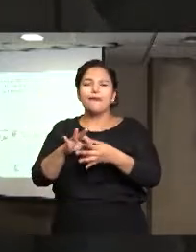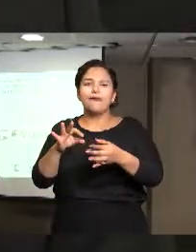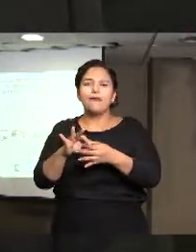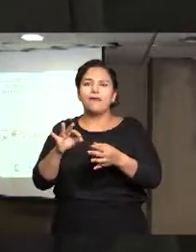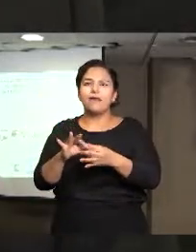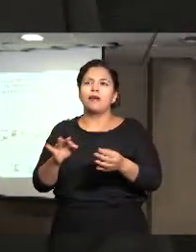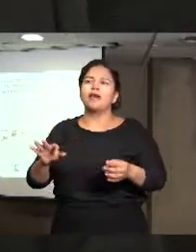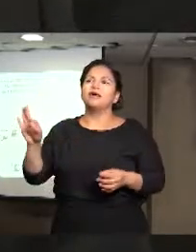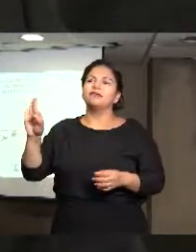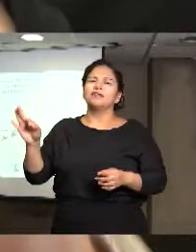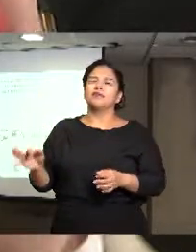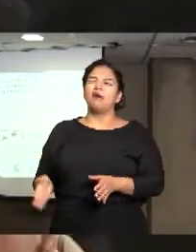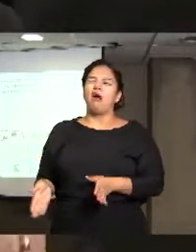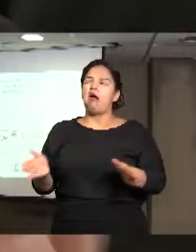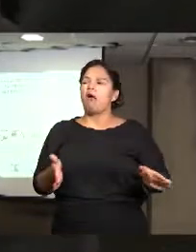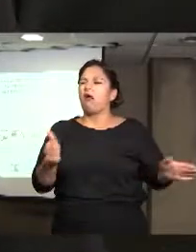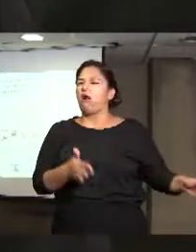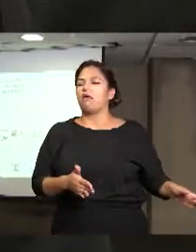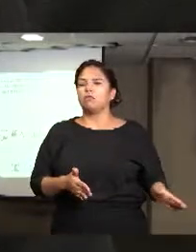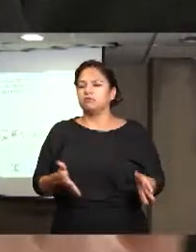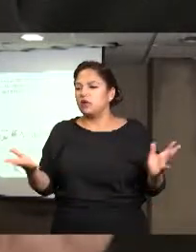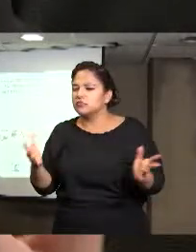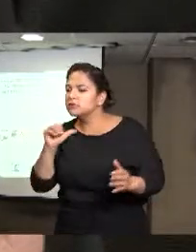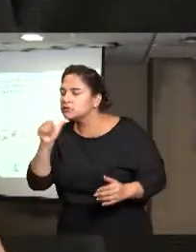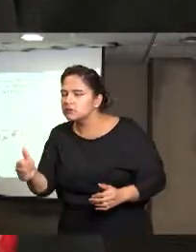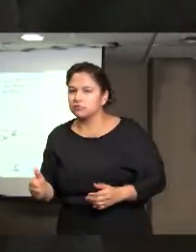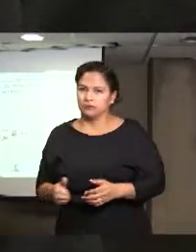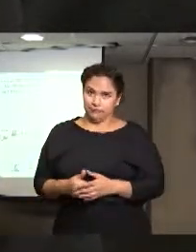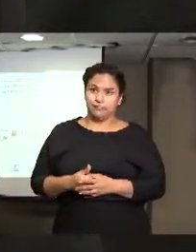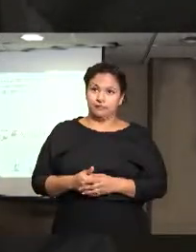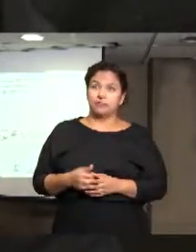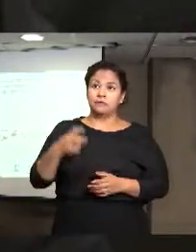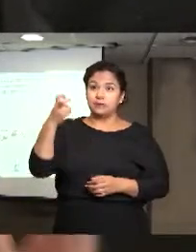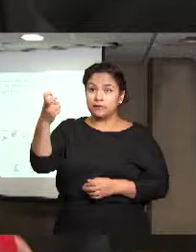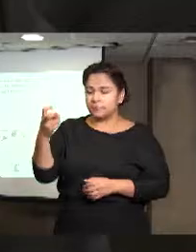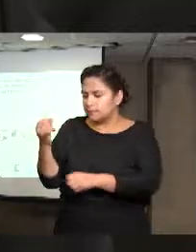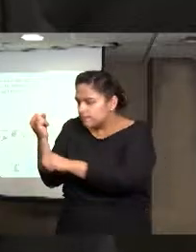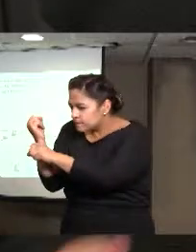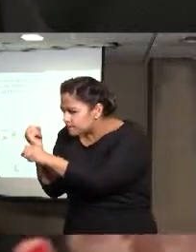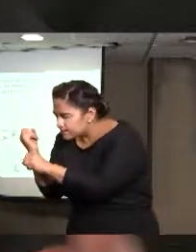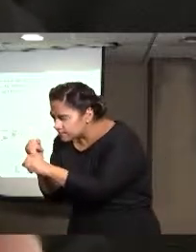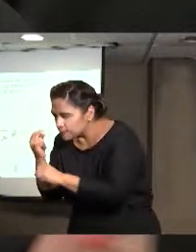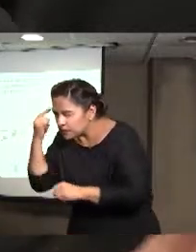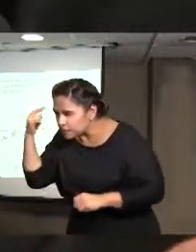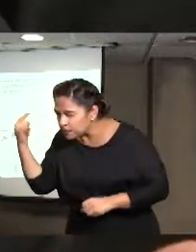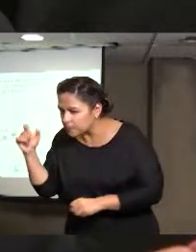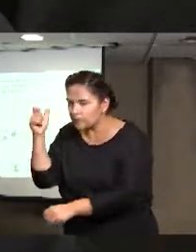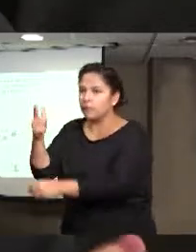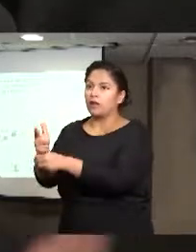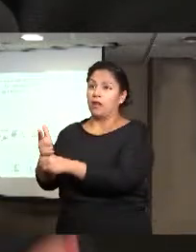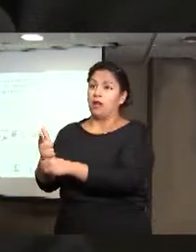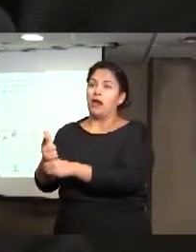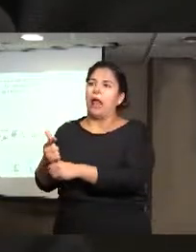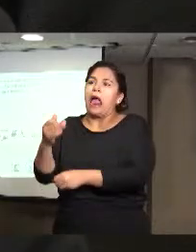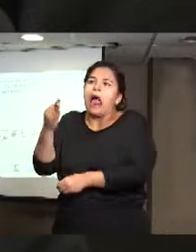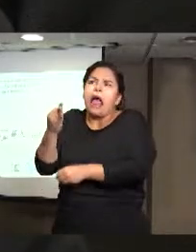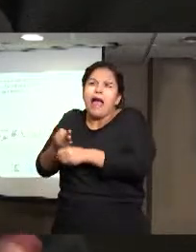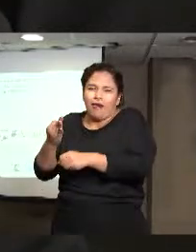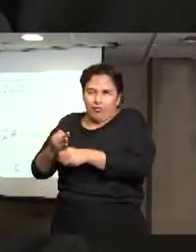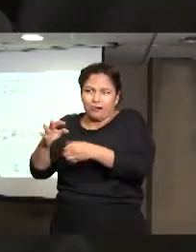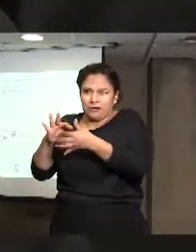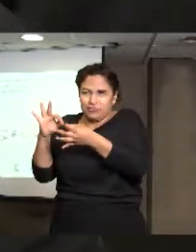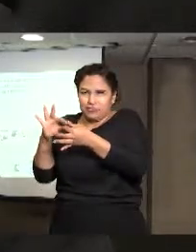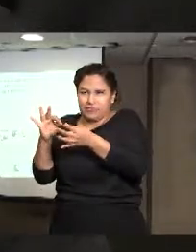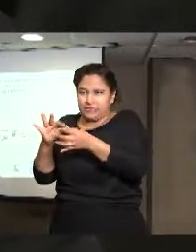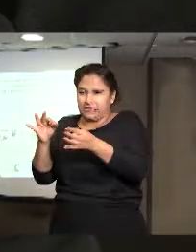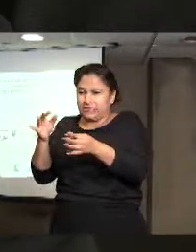un tema muy complejo, entonces los datos más concretos están en el diagnóstico, nada más en este momento pude darles algunos, pero tienen un diagnóstico